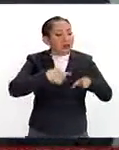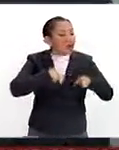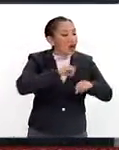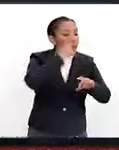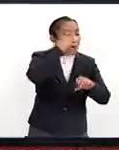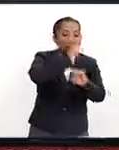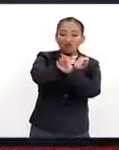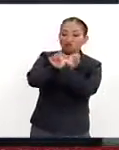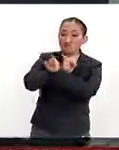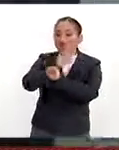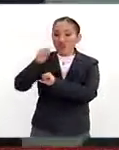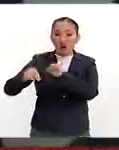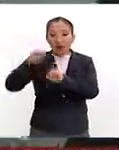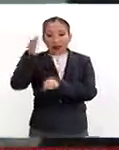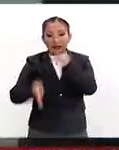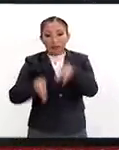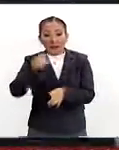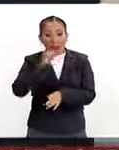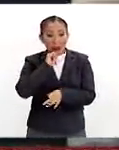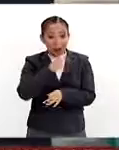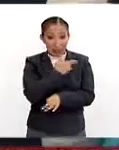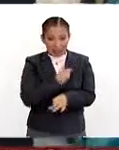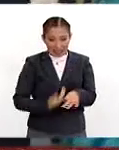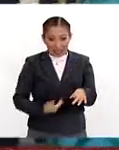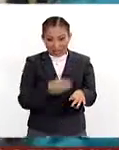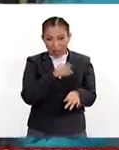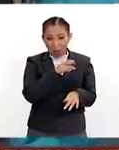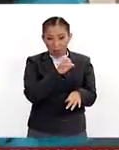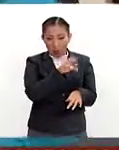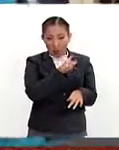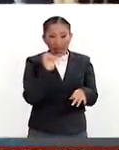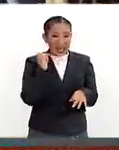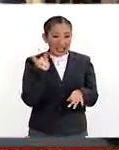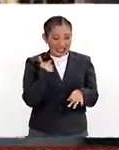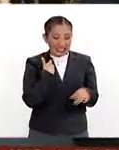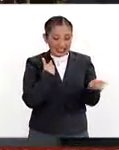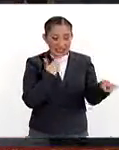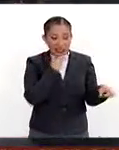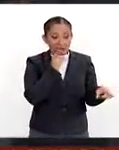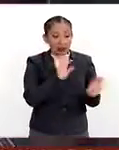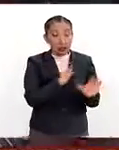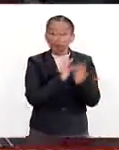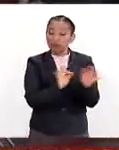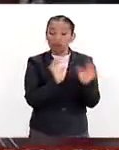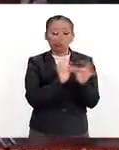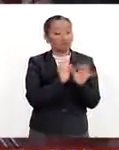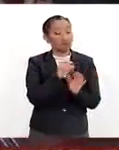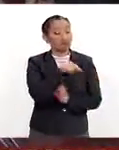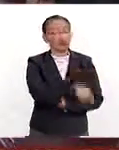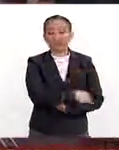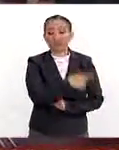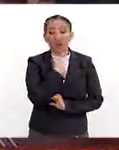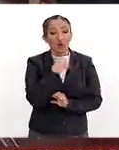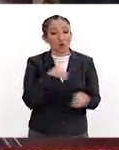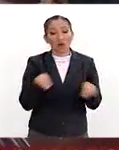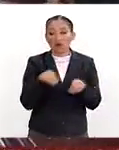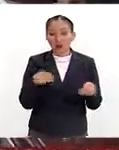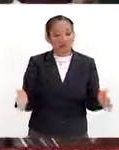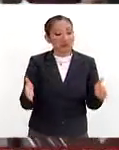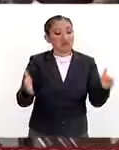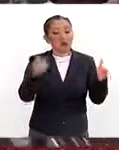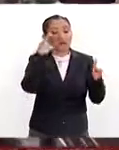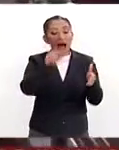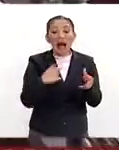Y hoy, por ejemplo, el presidente Uribe ya ha planteado que va a mover un